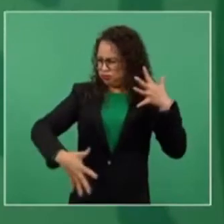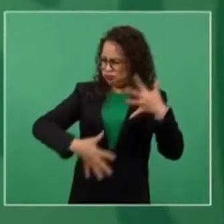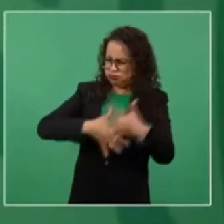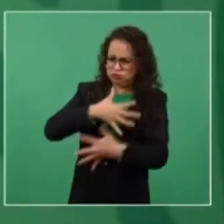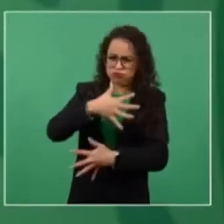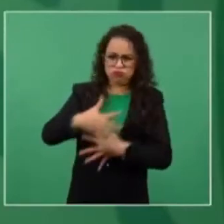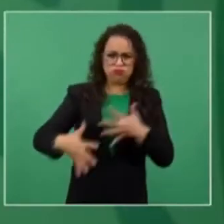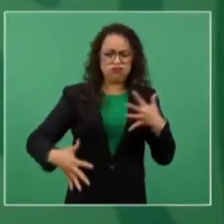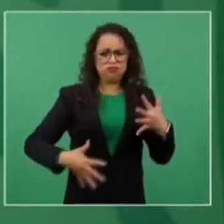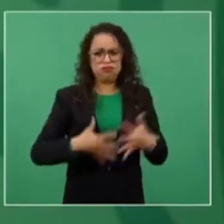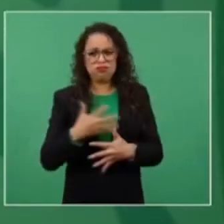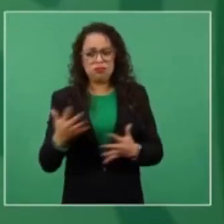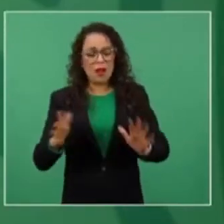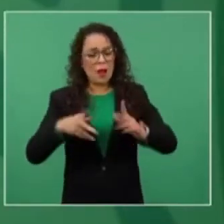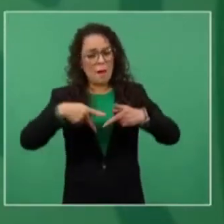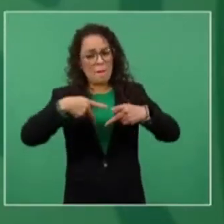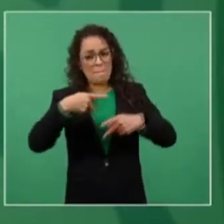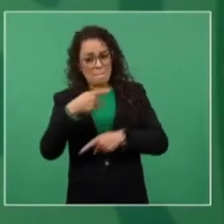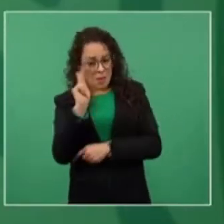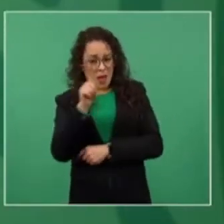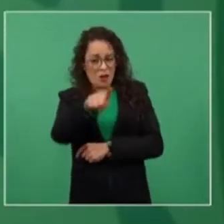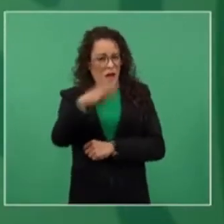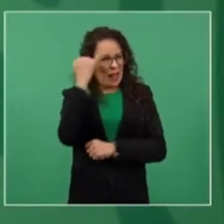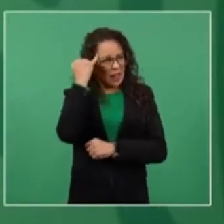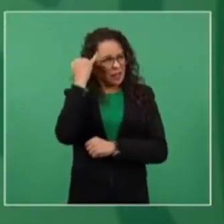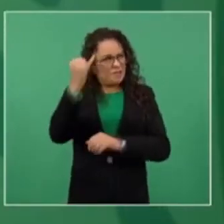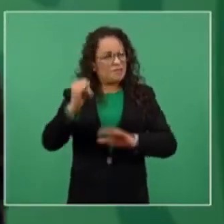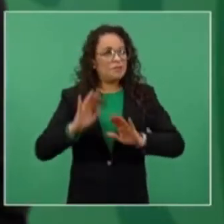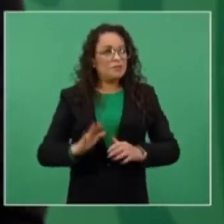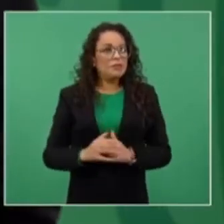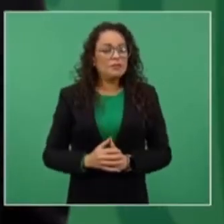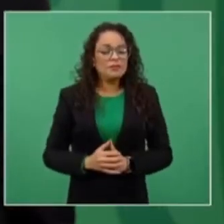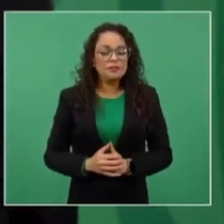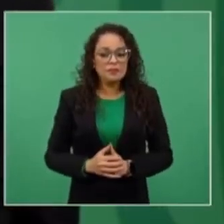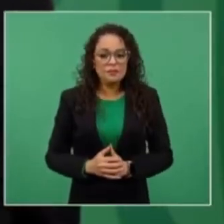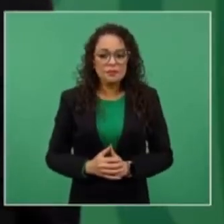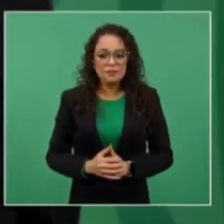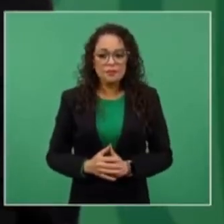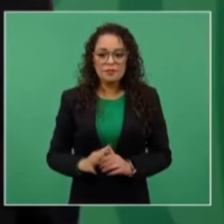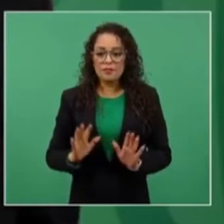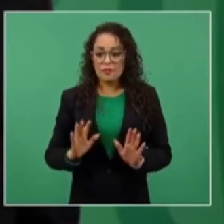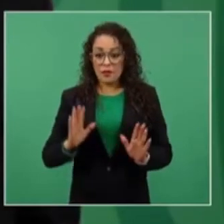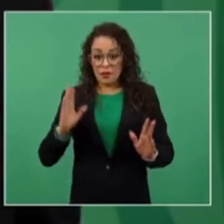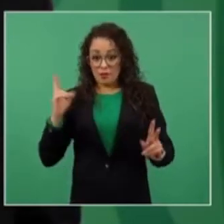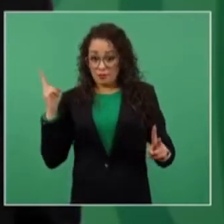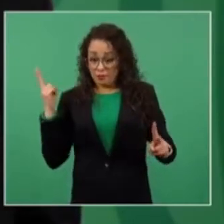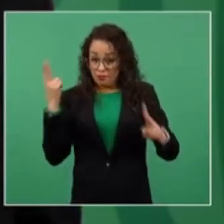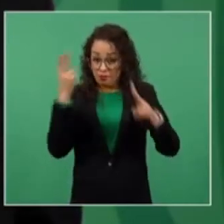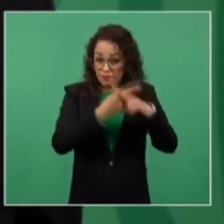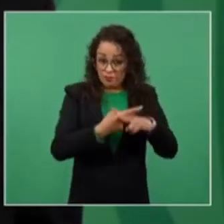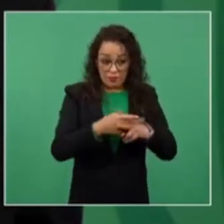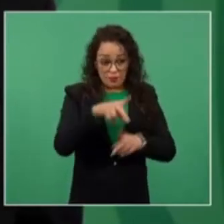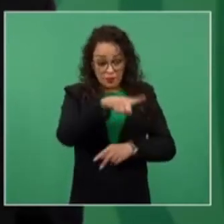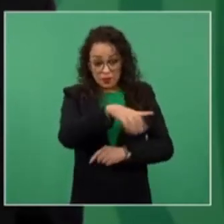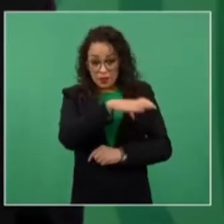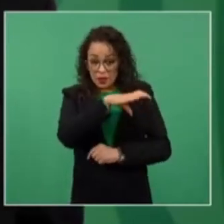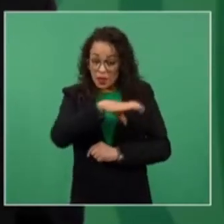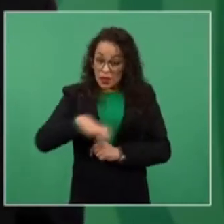si llegaron a asesinar al candidato